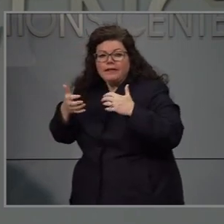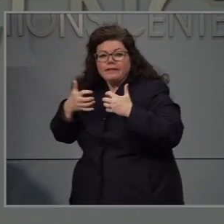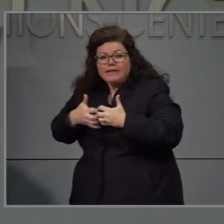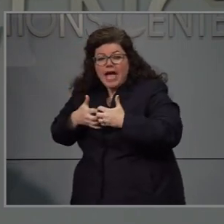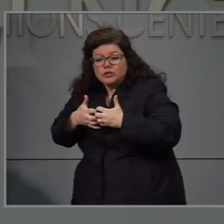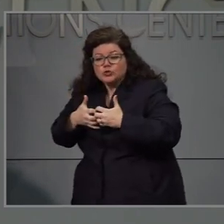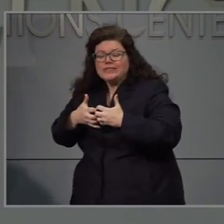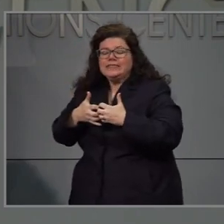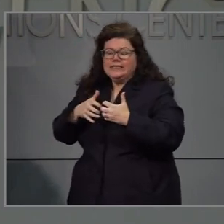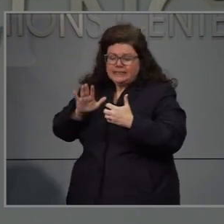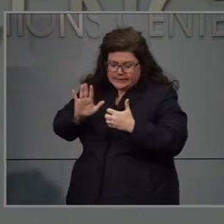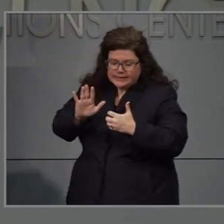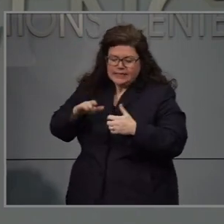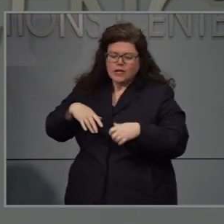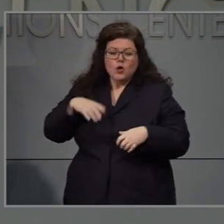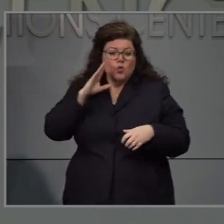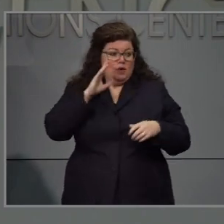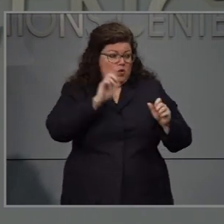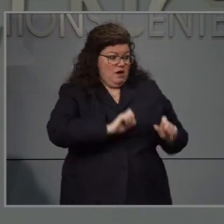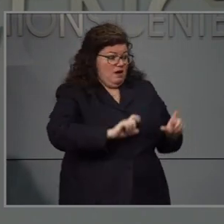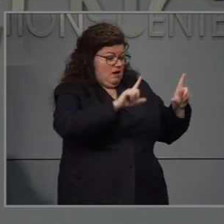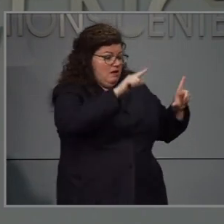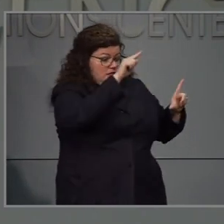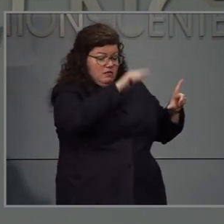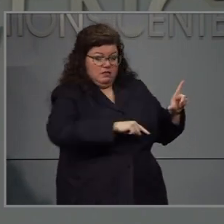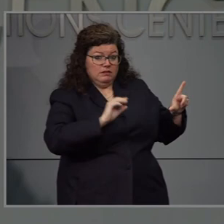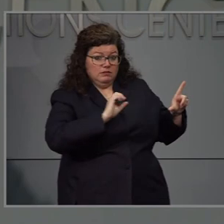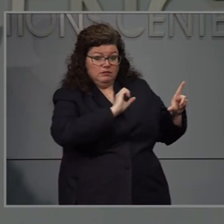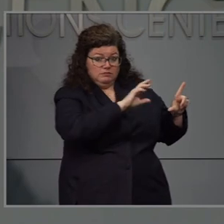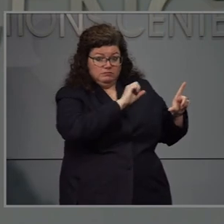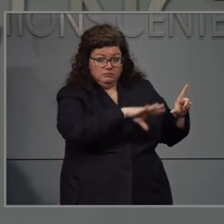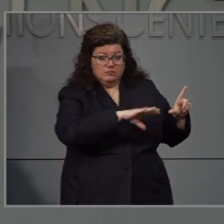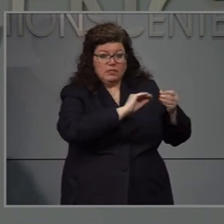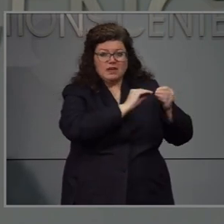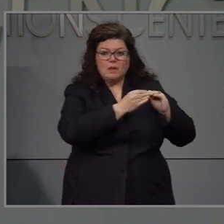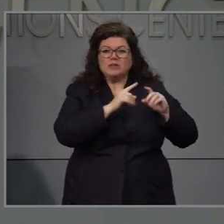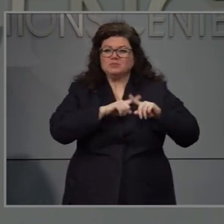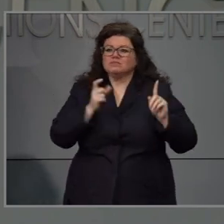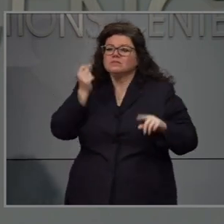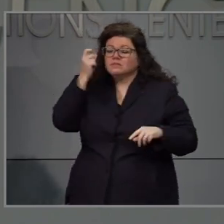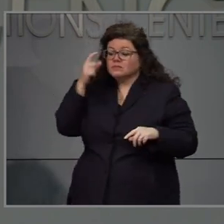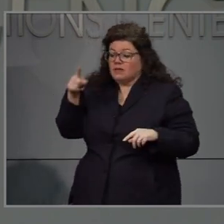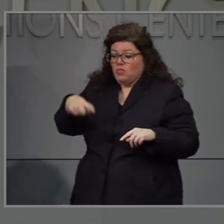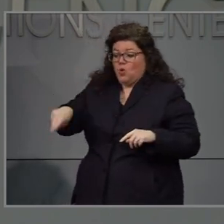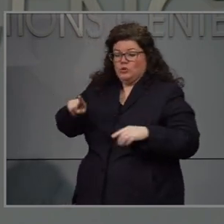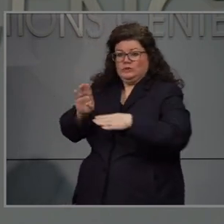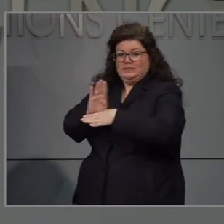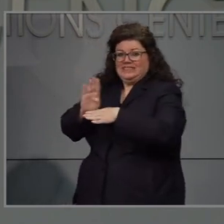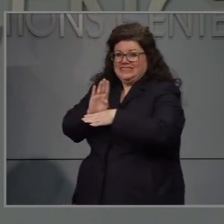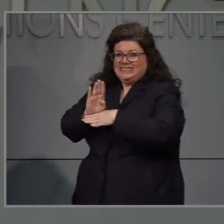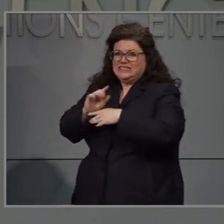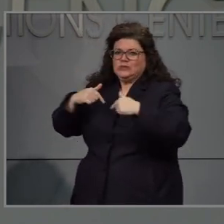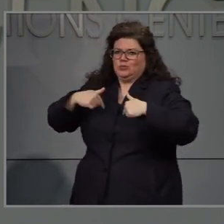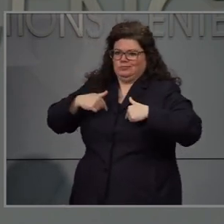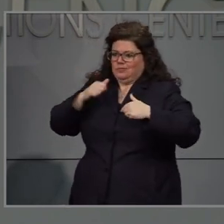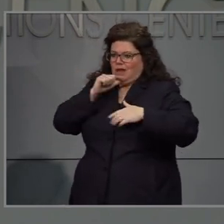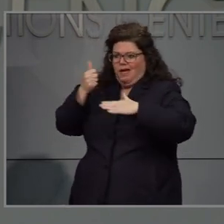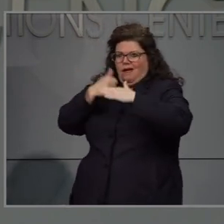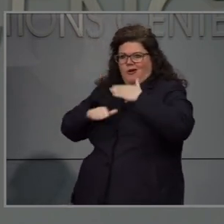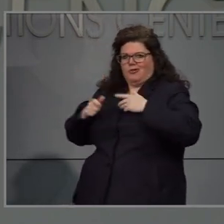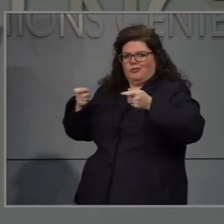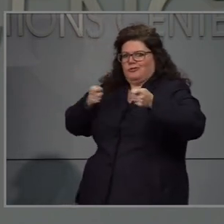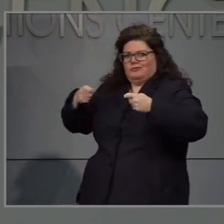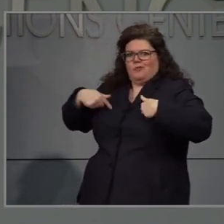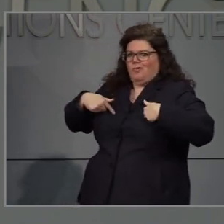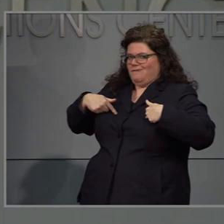y queremos cerciorarnos que de todo lo que ponga pongamos publicado en la página, sea lo correcto